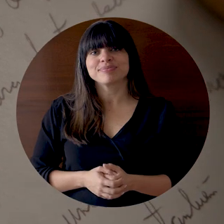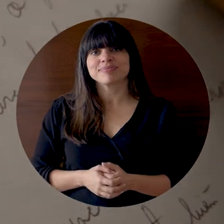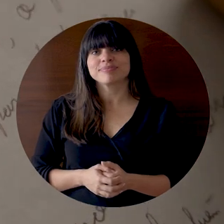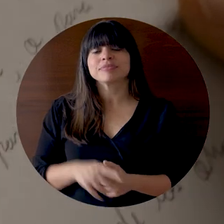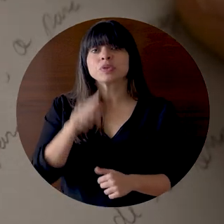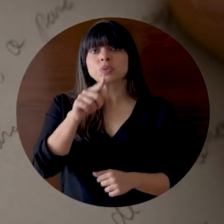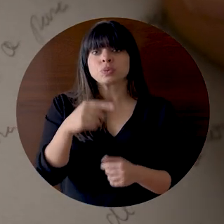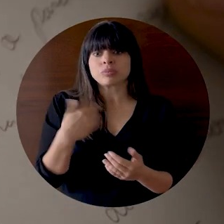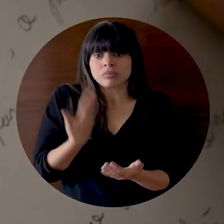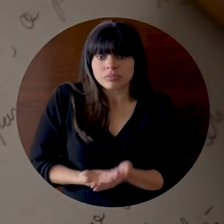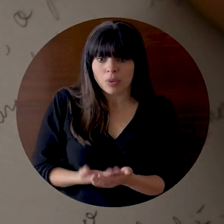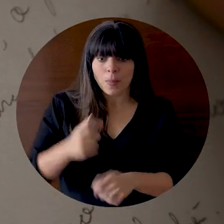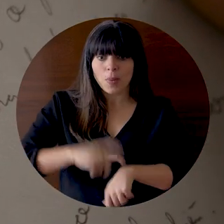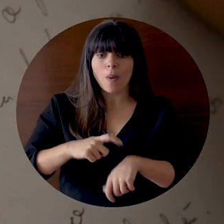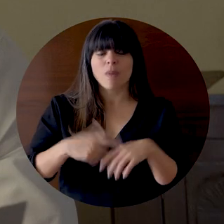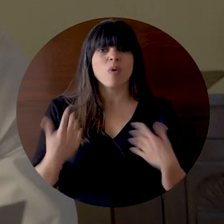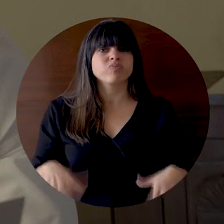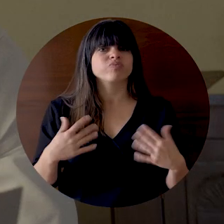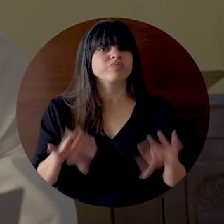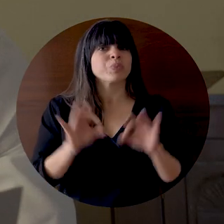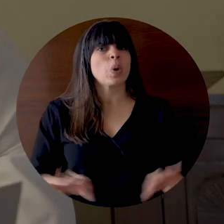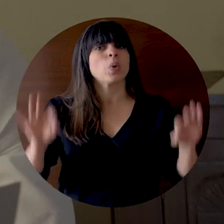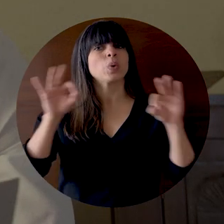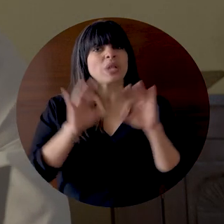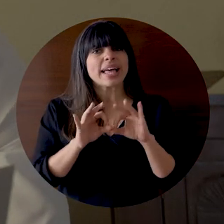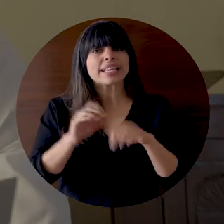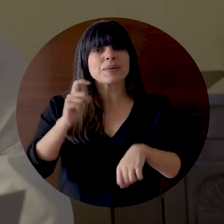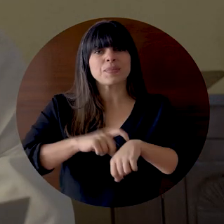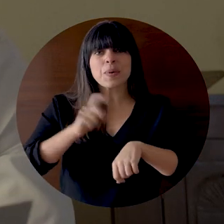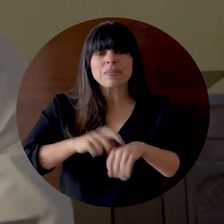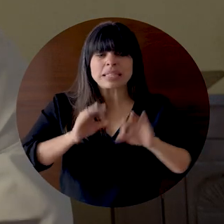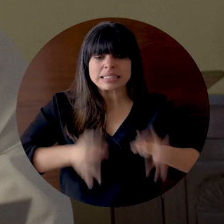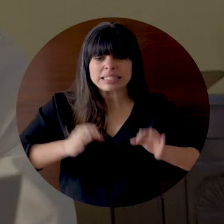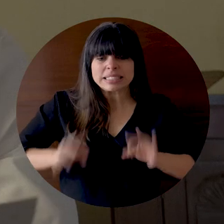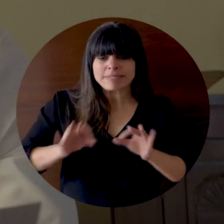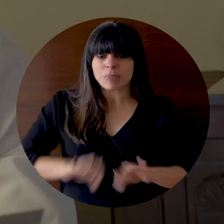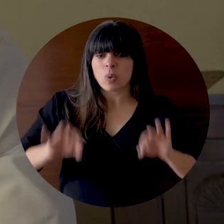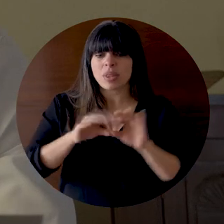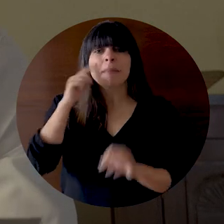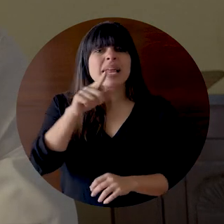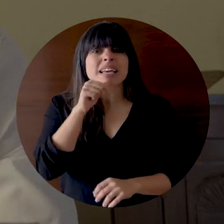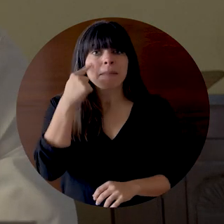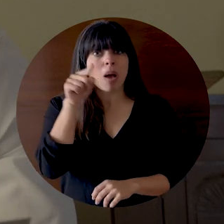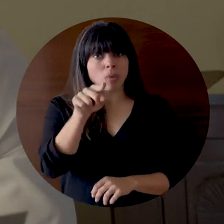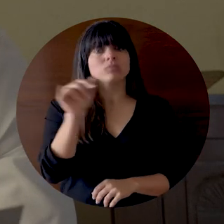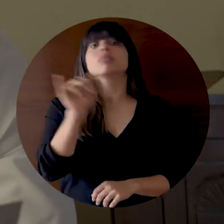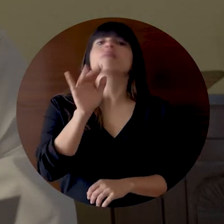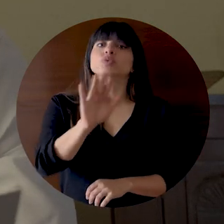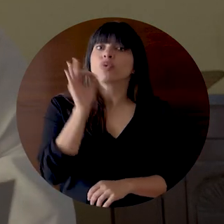Vas a llegar en un momento importantísimo. Es un momento de decisiones claves para vos y para tu futuro.